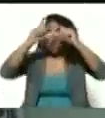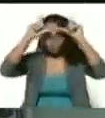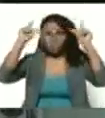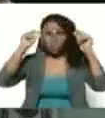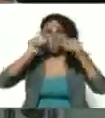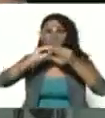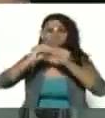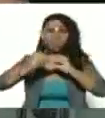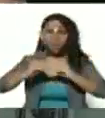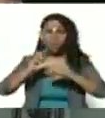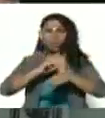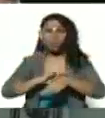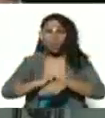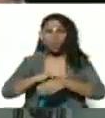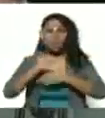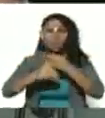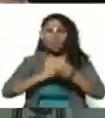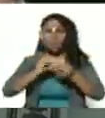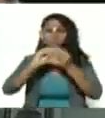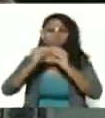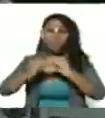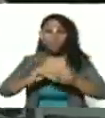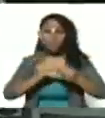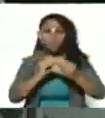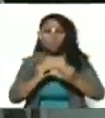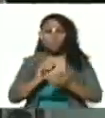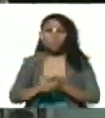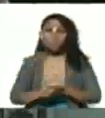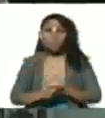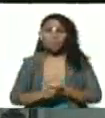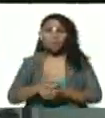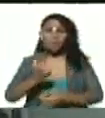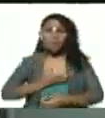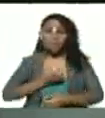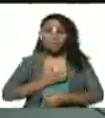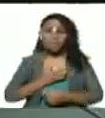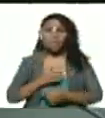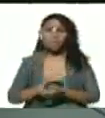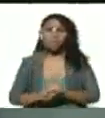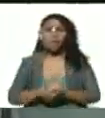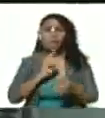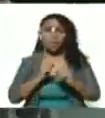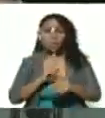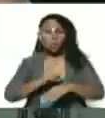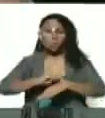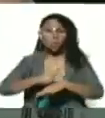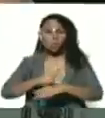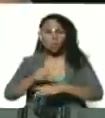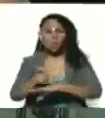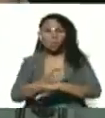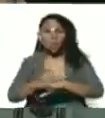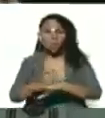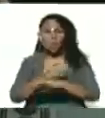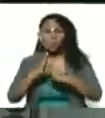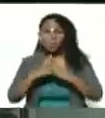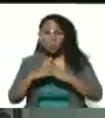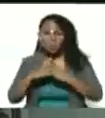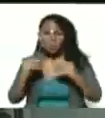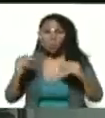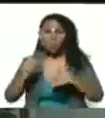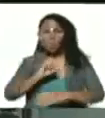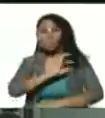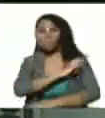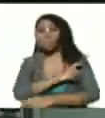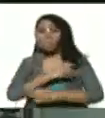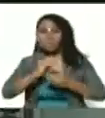tanques enfermeras doctores que arreglaron tanques alcaldes hubo alcaldes que arreglaron tanques gobernadores todos los militares todos los generales